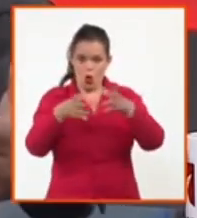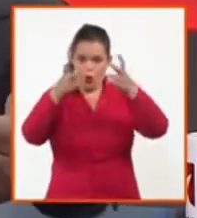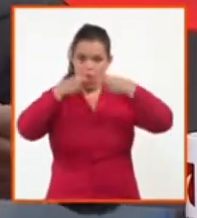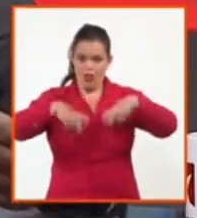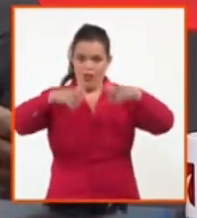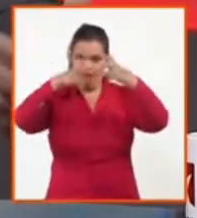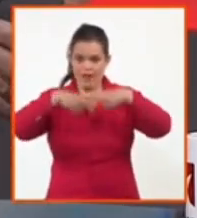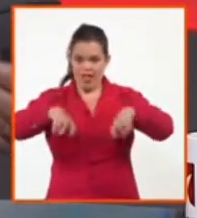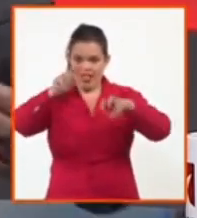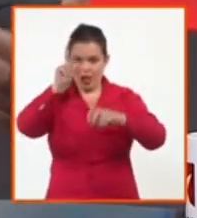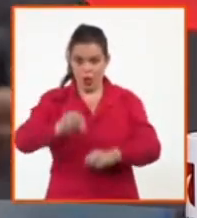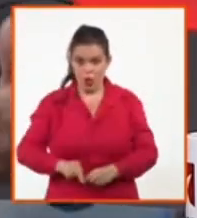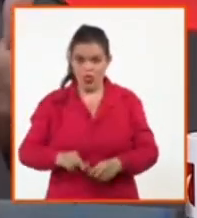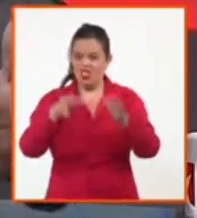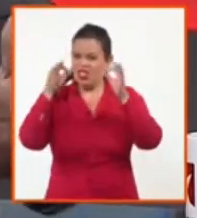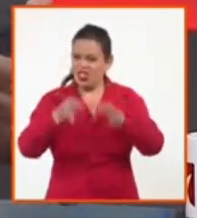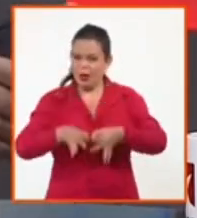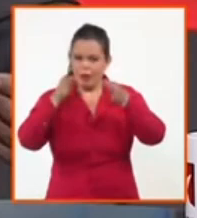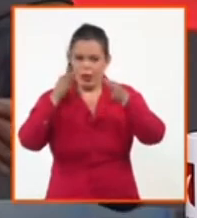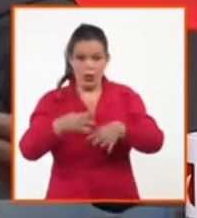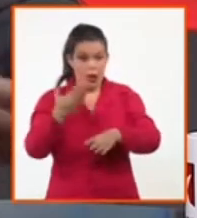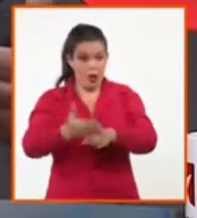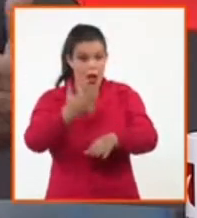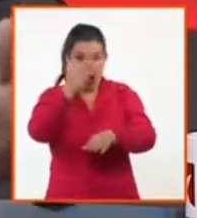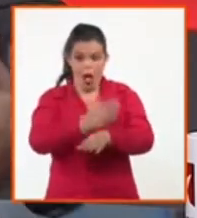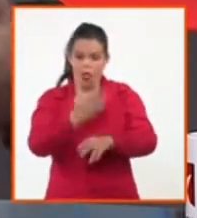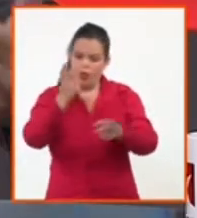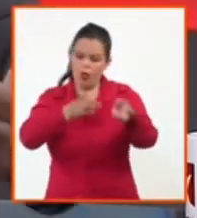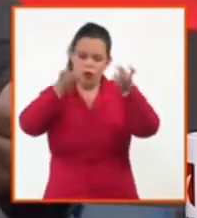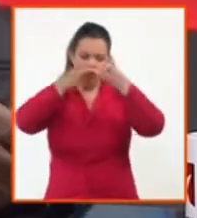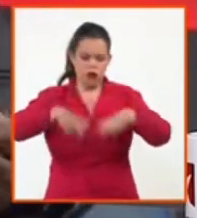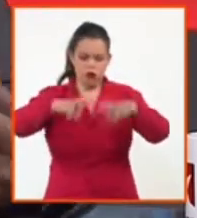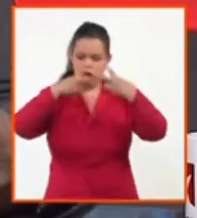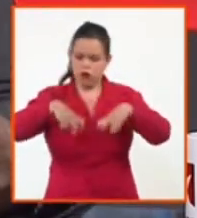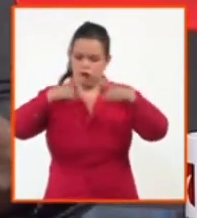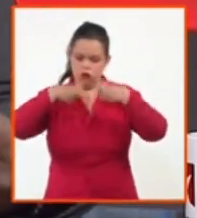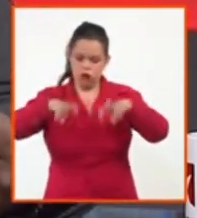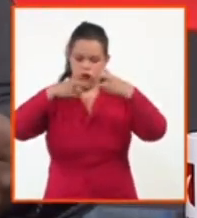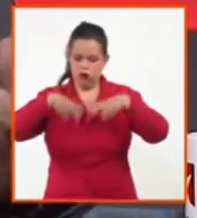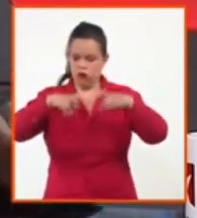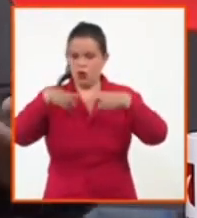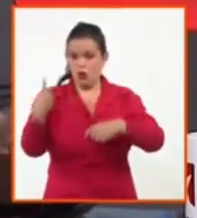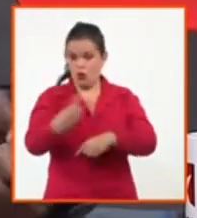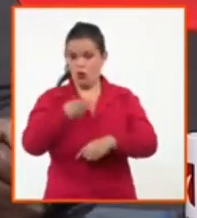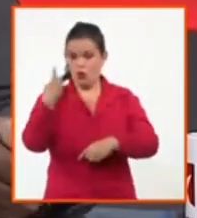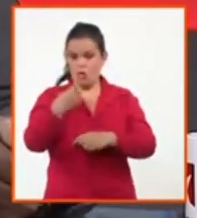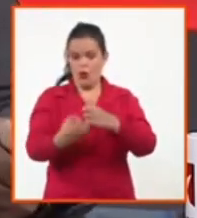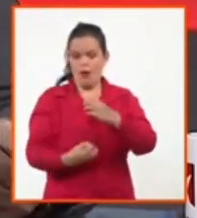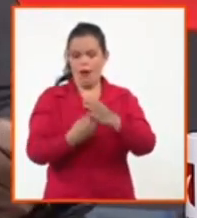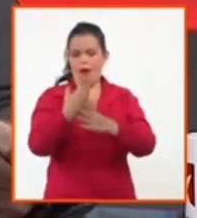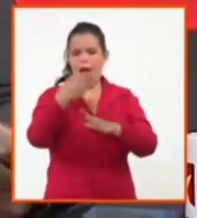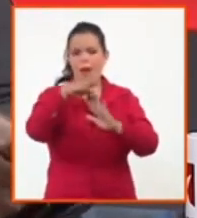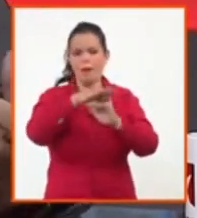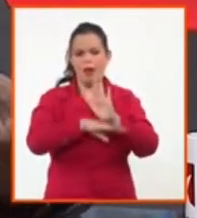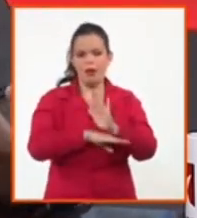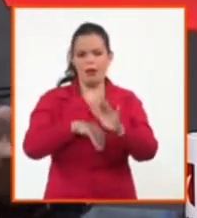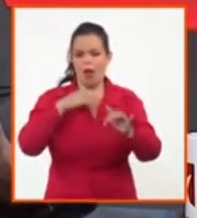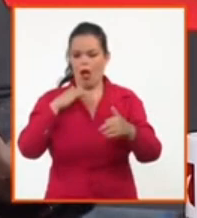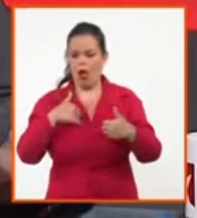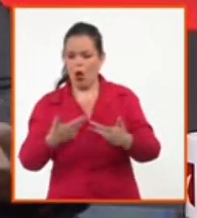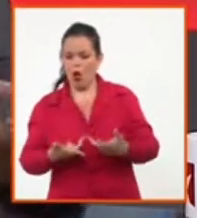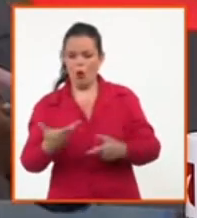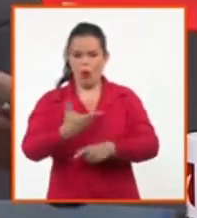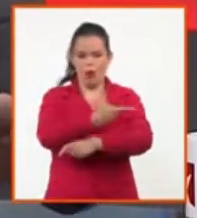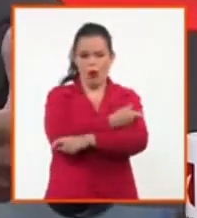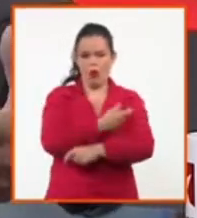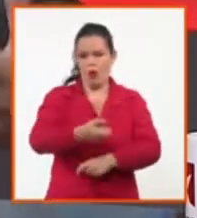de cualquier situación y vamos a prepararnos y a tomar las medidas para realmente, ante una situación de determinada, poder poner